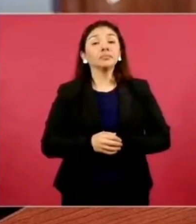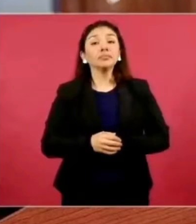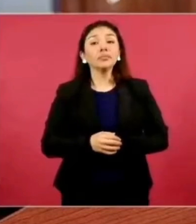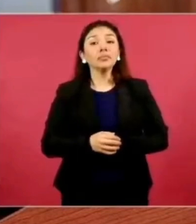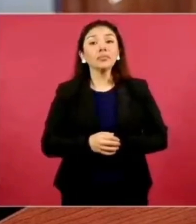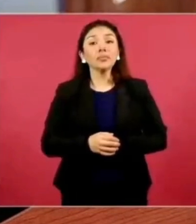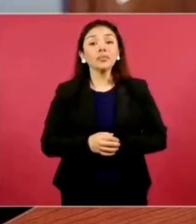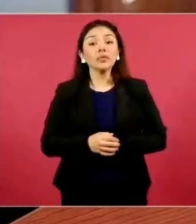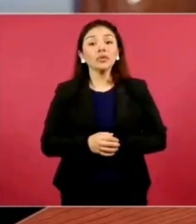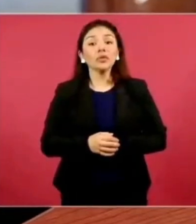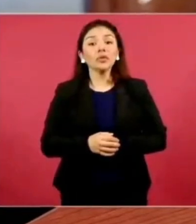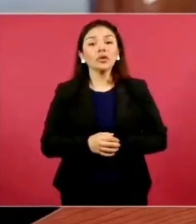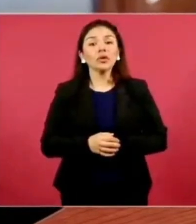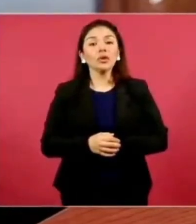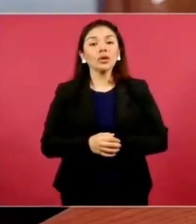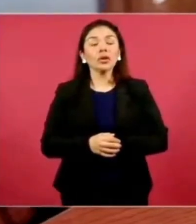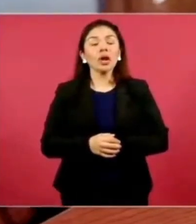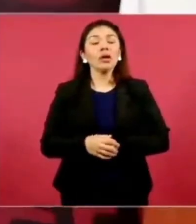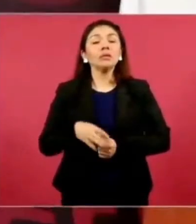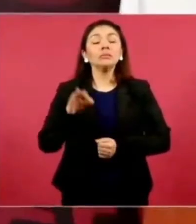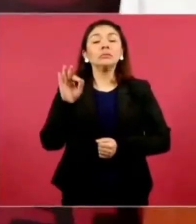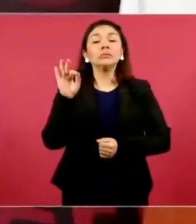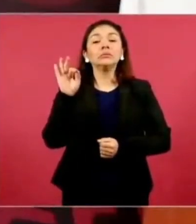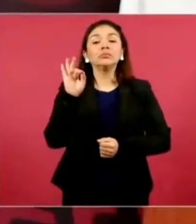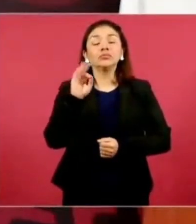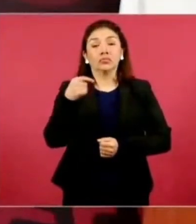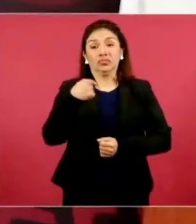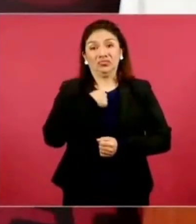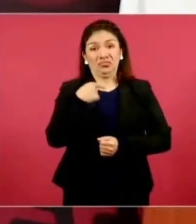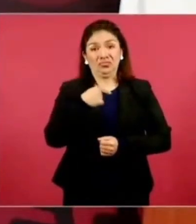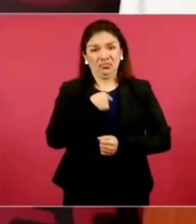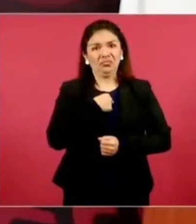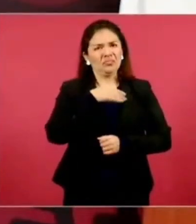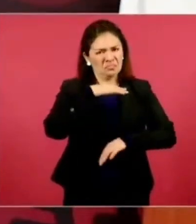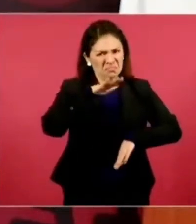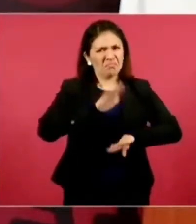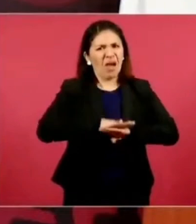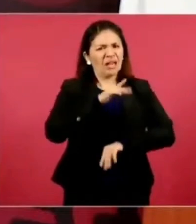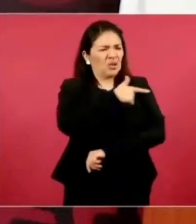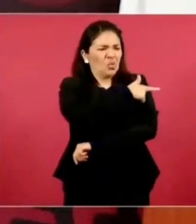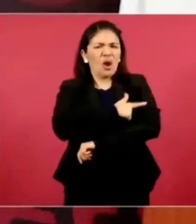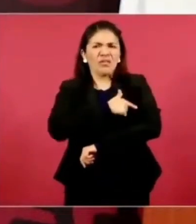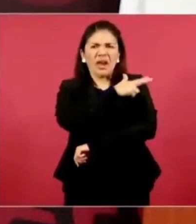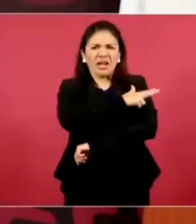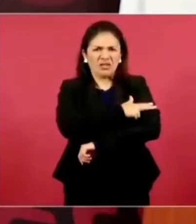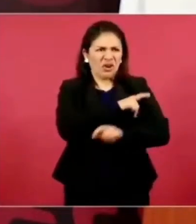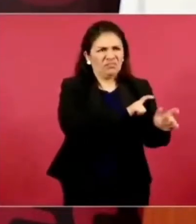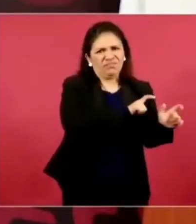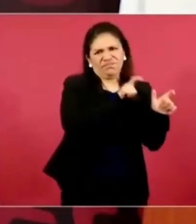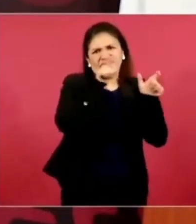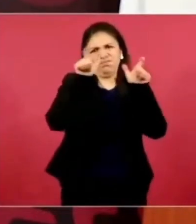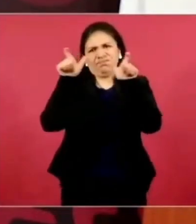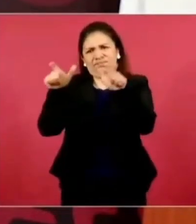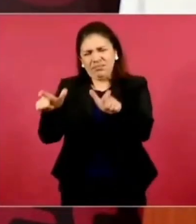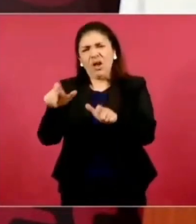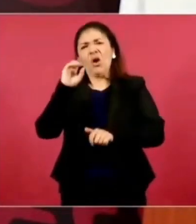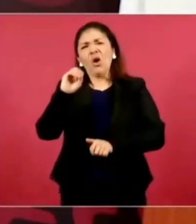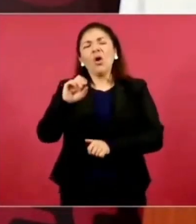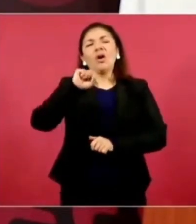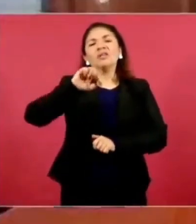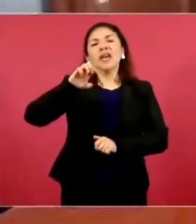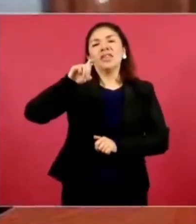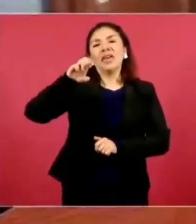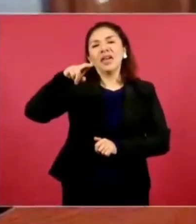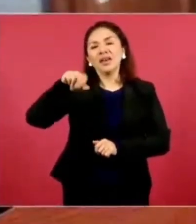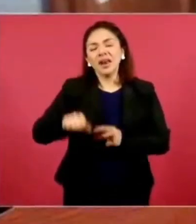de la Guardia Nacional y de la Secretaría de la Defensa,